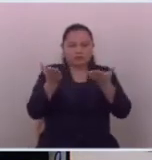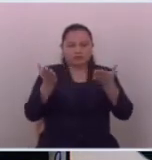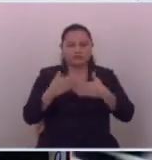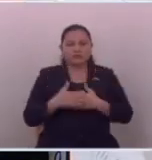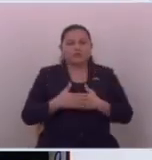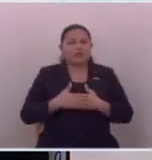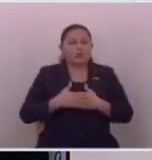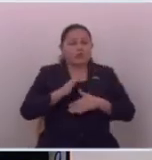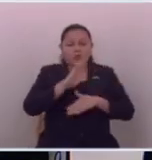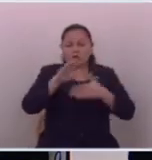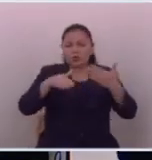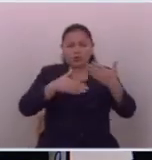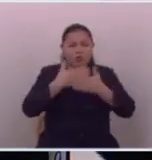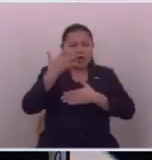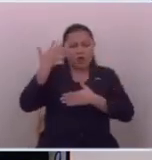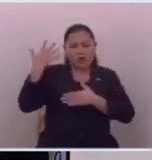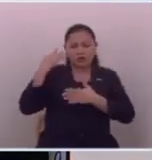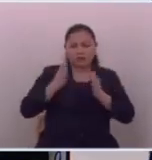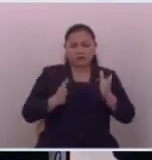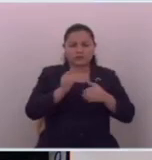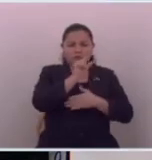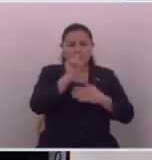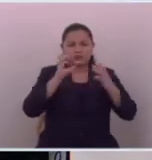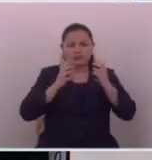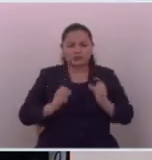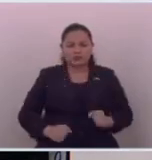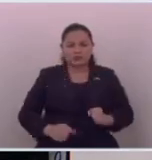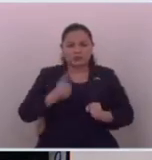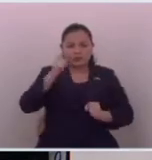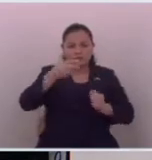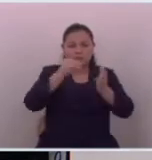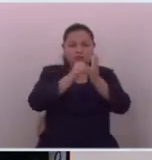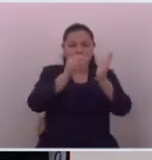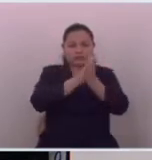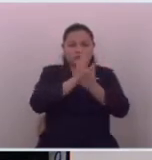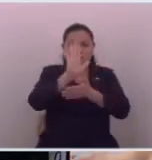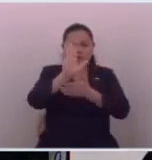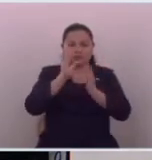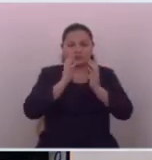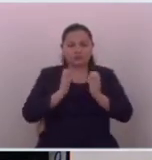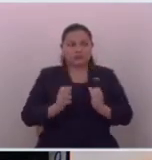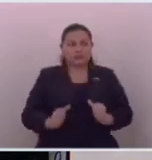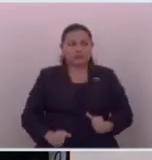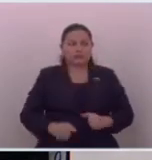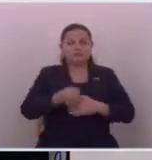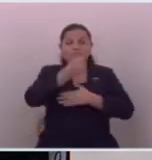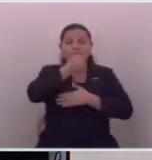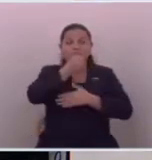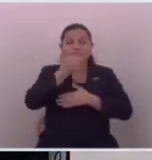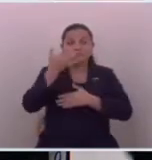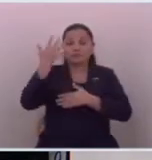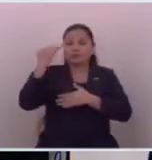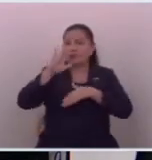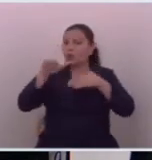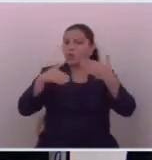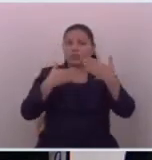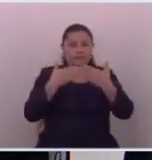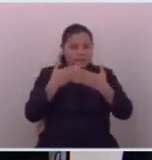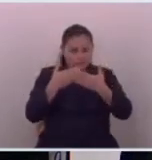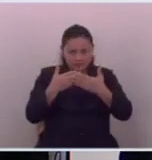todas las instituciones de gobierno tenían un contrato para esos periódicos todas